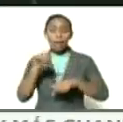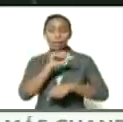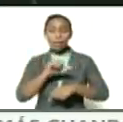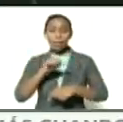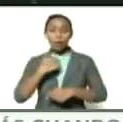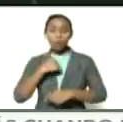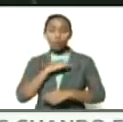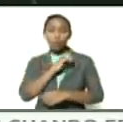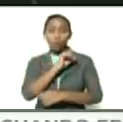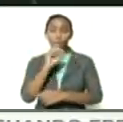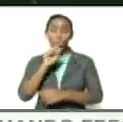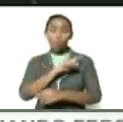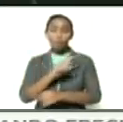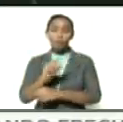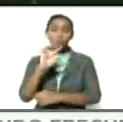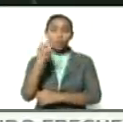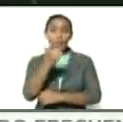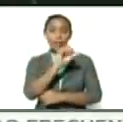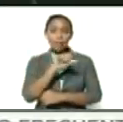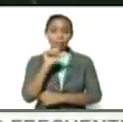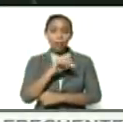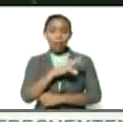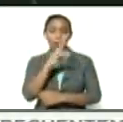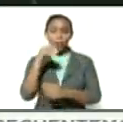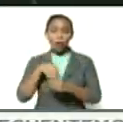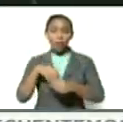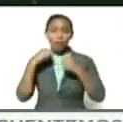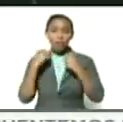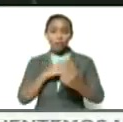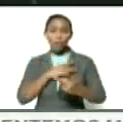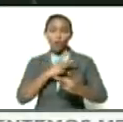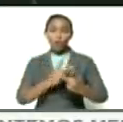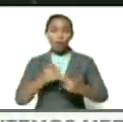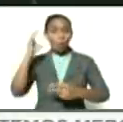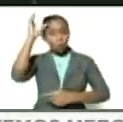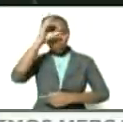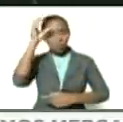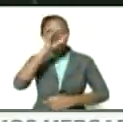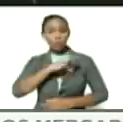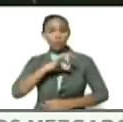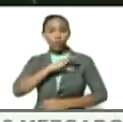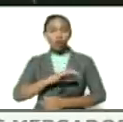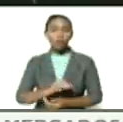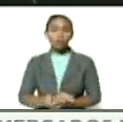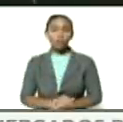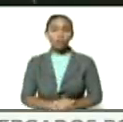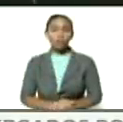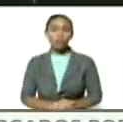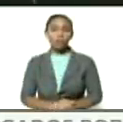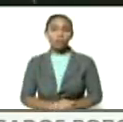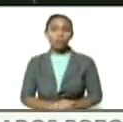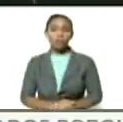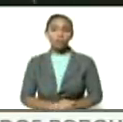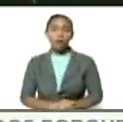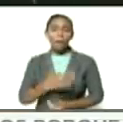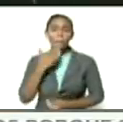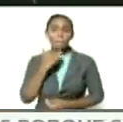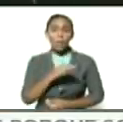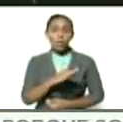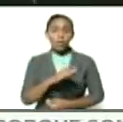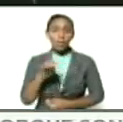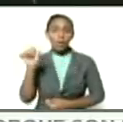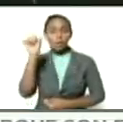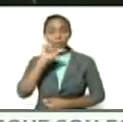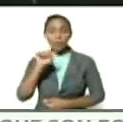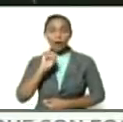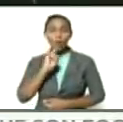cumpliendo la tercera semana de cuarentena radical voluntaria consciente y social la próxima semana el